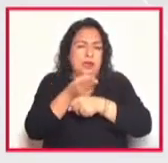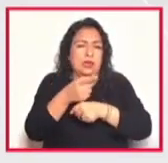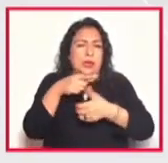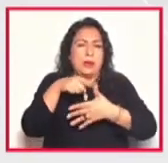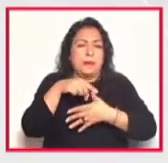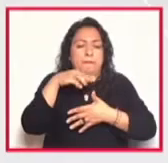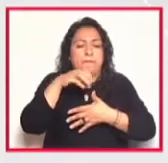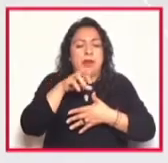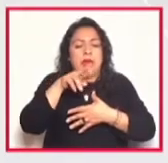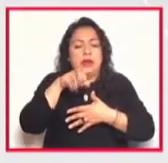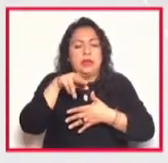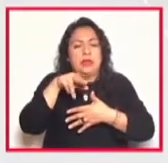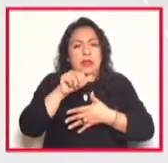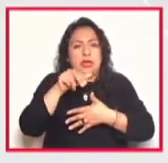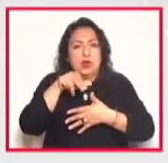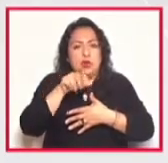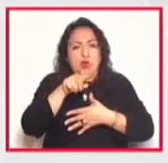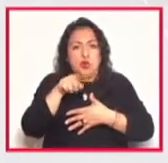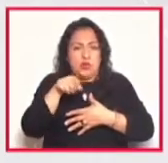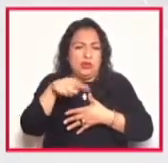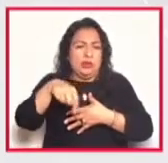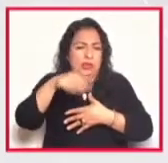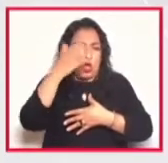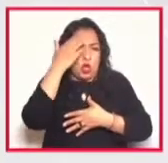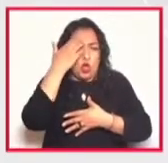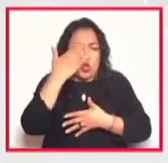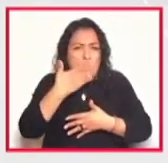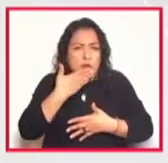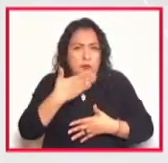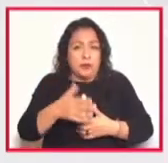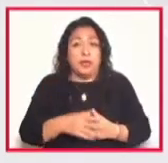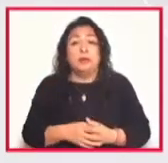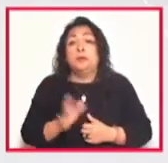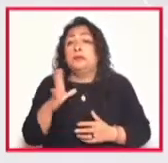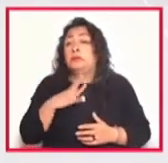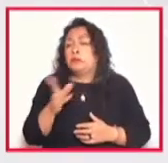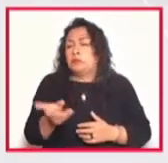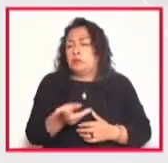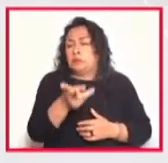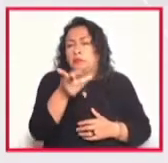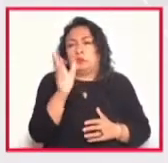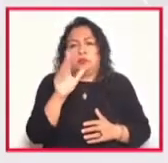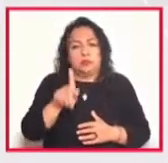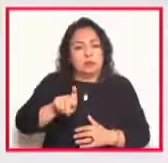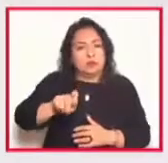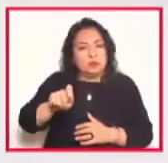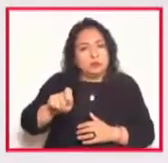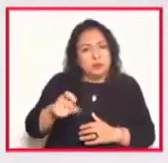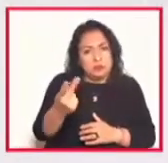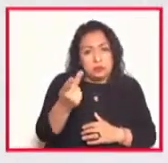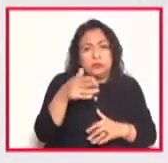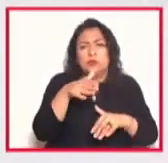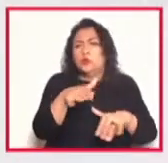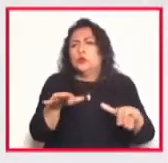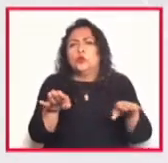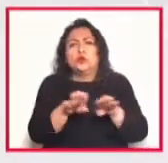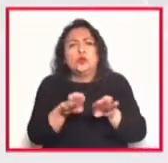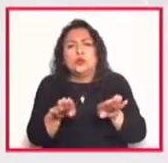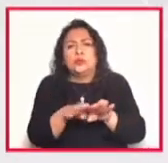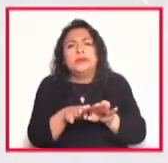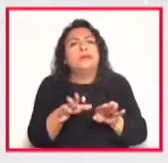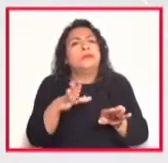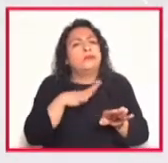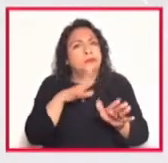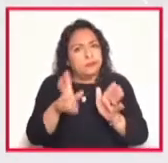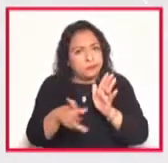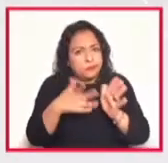Vestalova, a quien también conocen muy bien. A pregunta expresa de Canal 22 sobre cómo recuperar la confianza